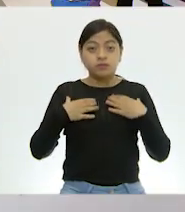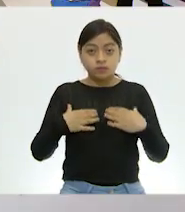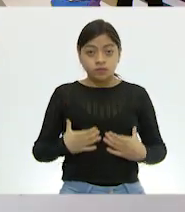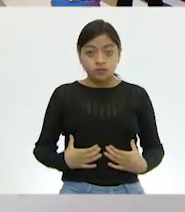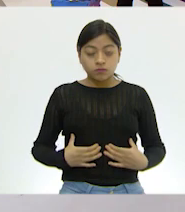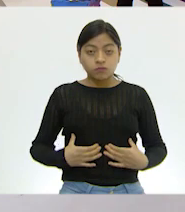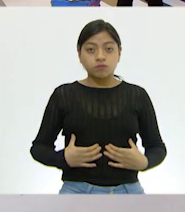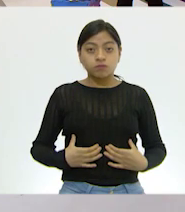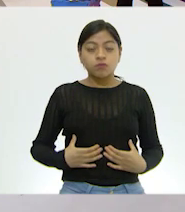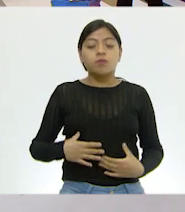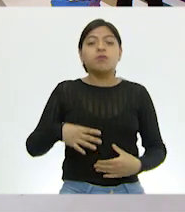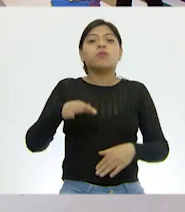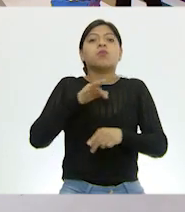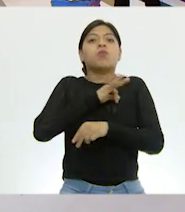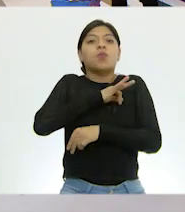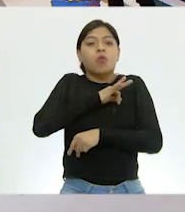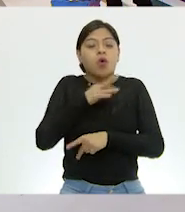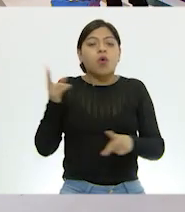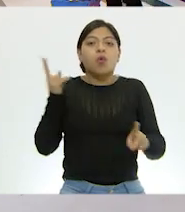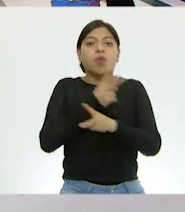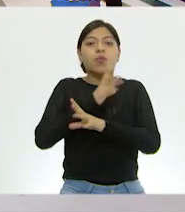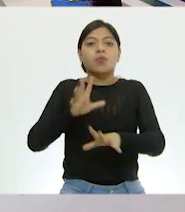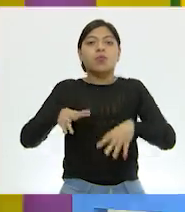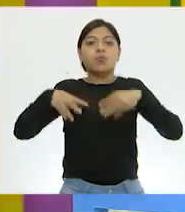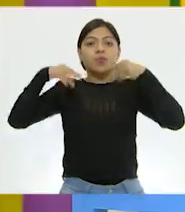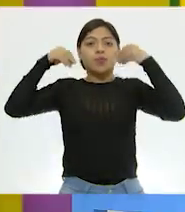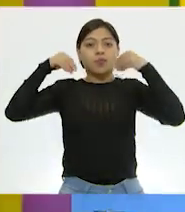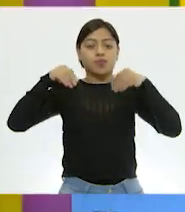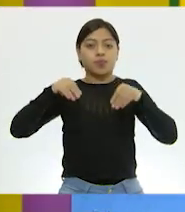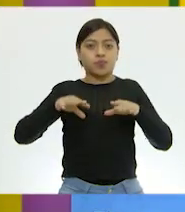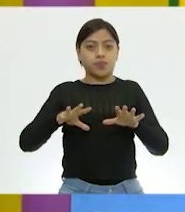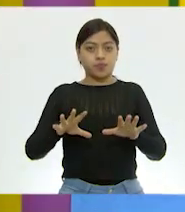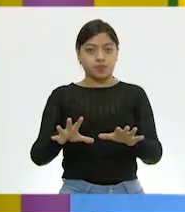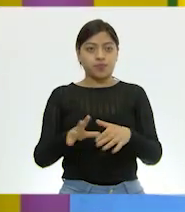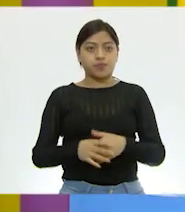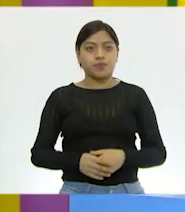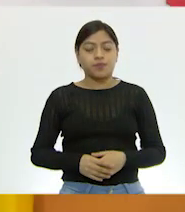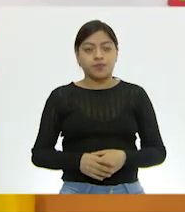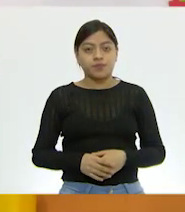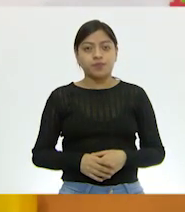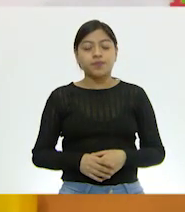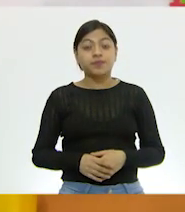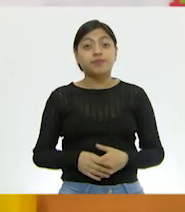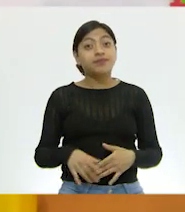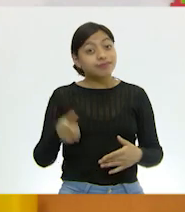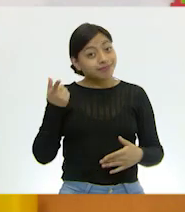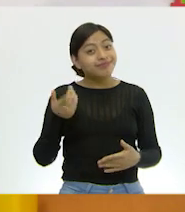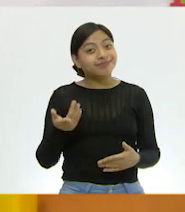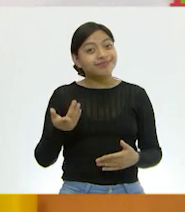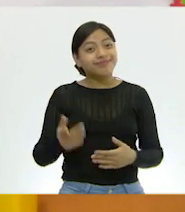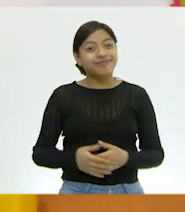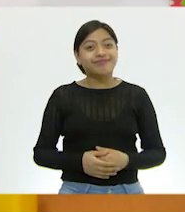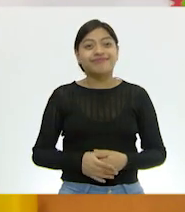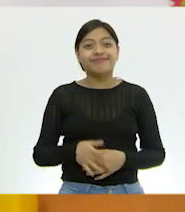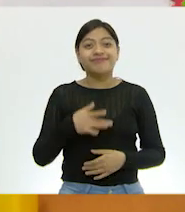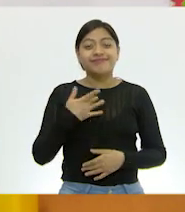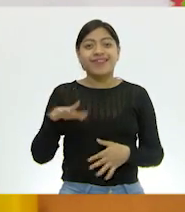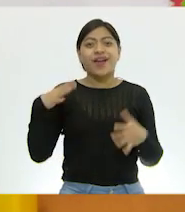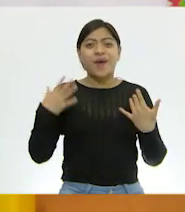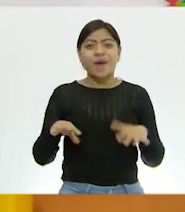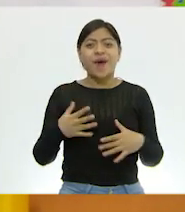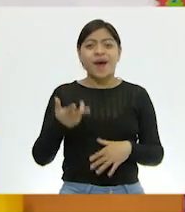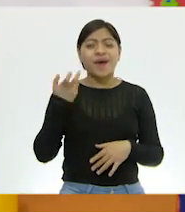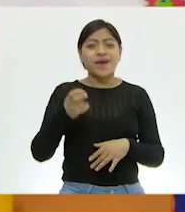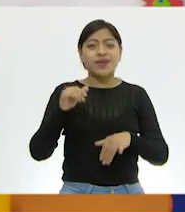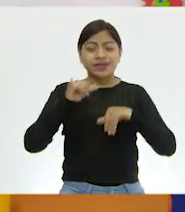poder llenarse de oxígeno y también vaciarse de él, ¿cierto? Exactamente. ¿Qué te parece? Ah, ese experimento me